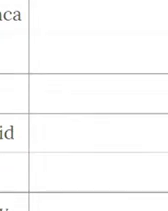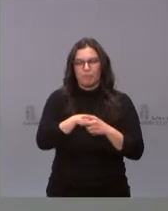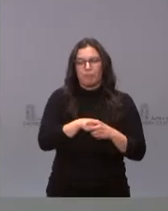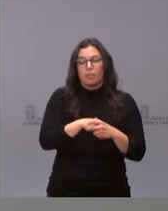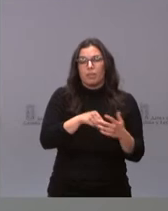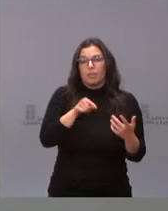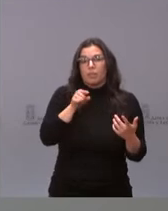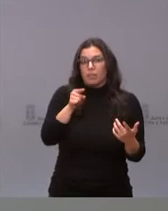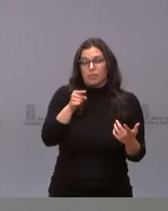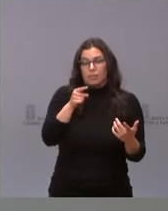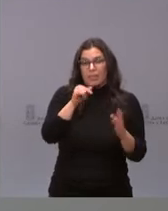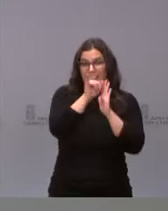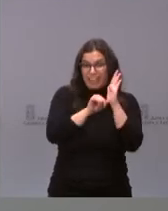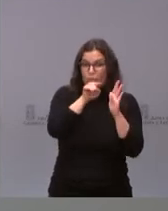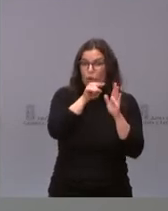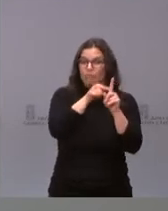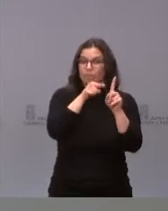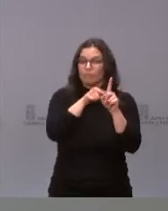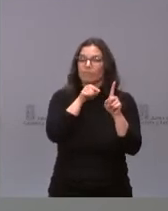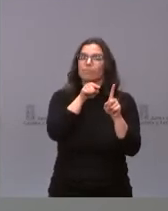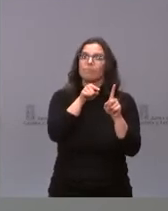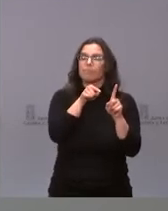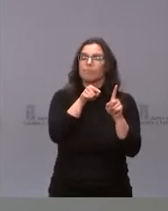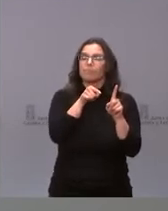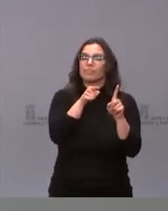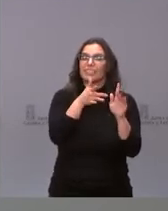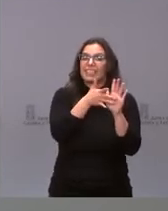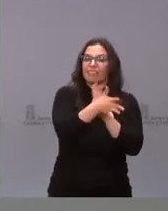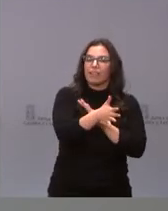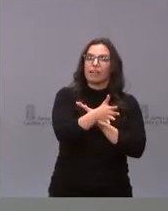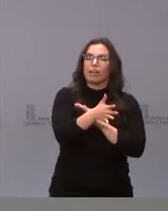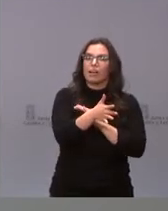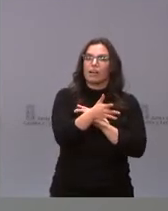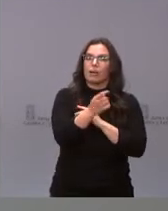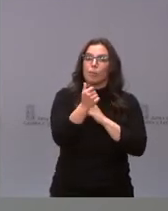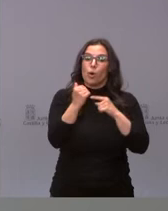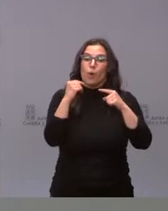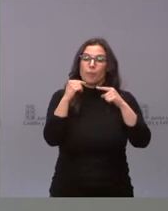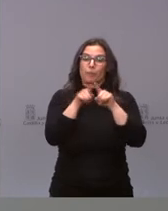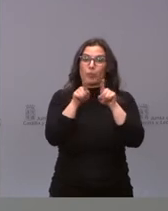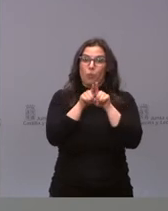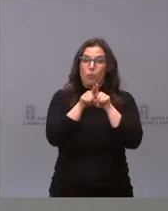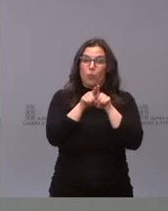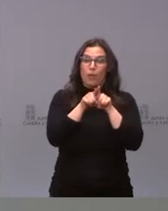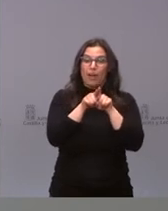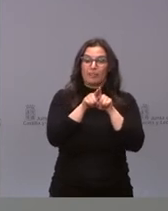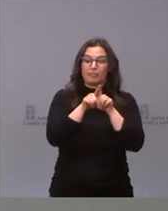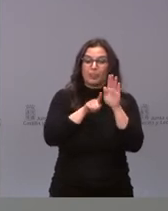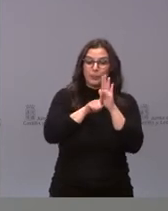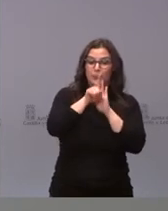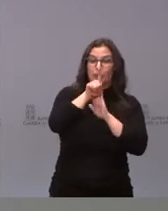indicador nos está diciendo que estamos un poco por encima del crecimiento que nosotros